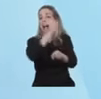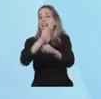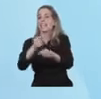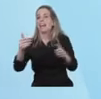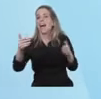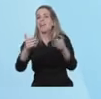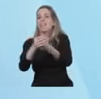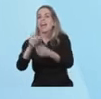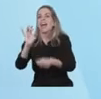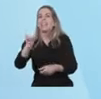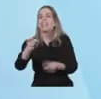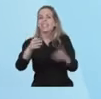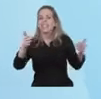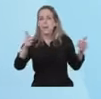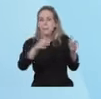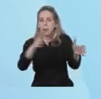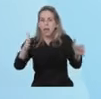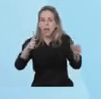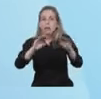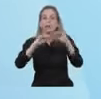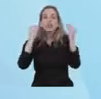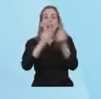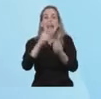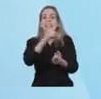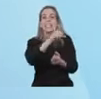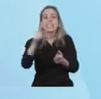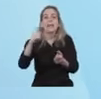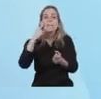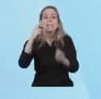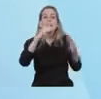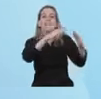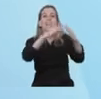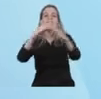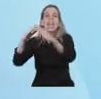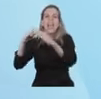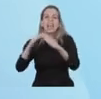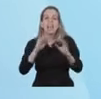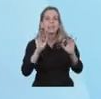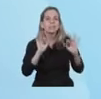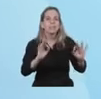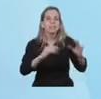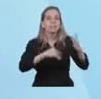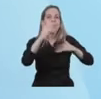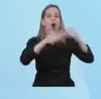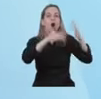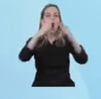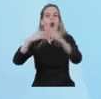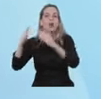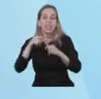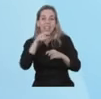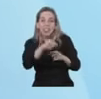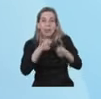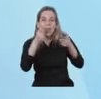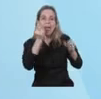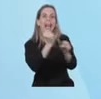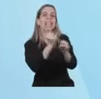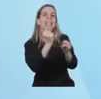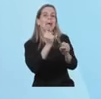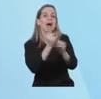tendremos 100.000 viviendas en ejecución que generarán más de 300.000 puestos de trabajo